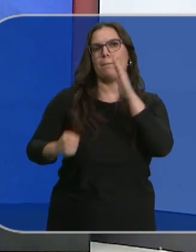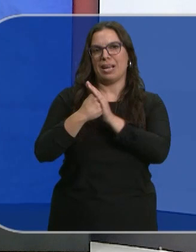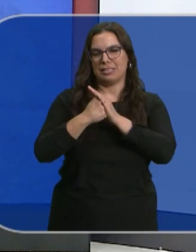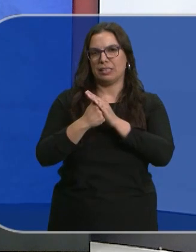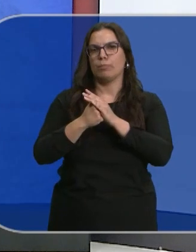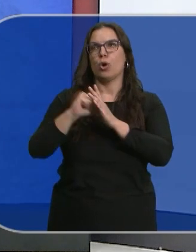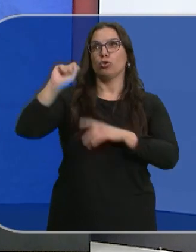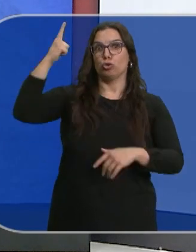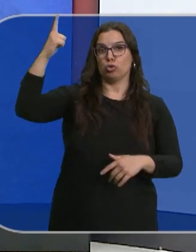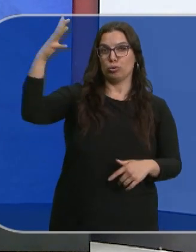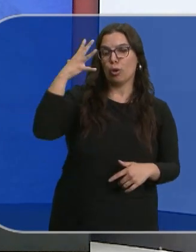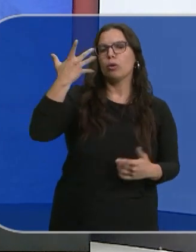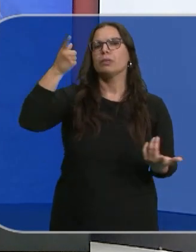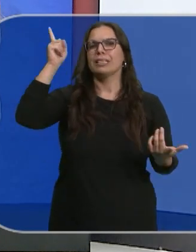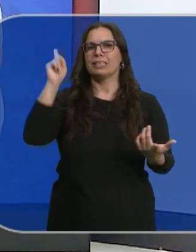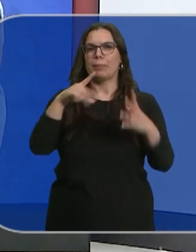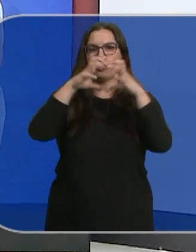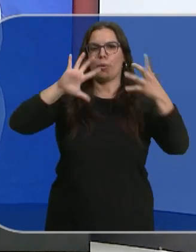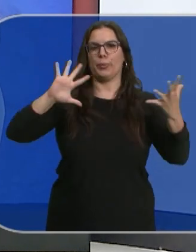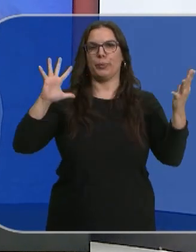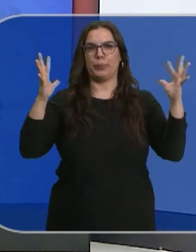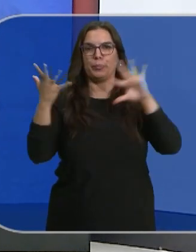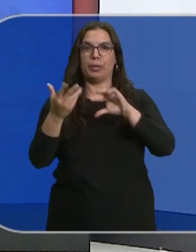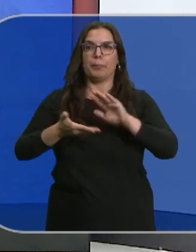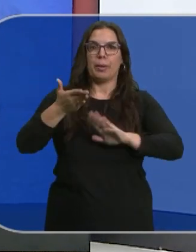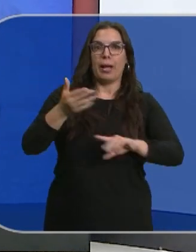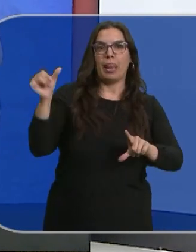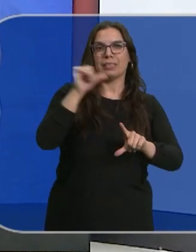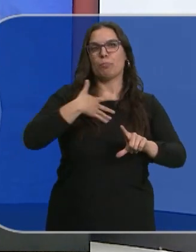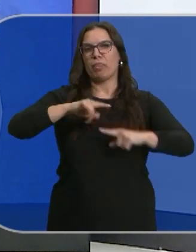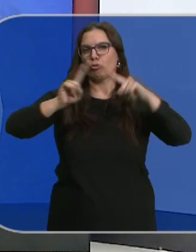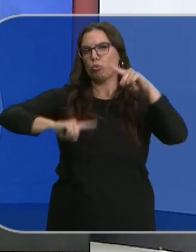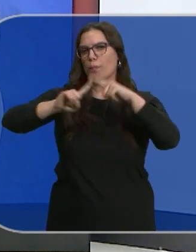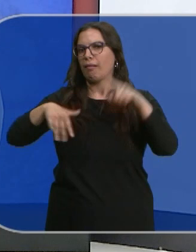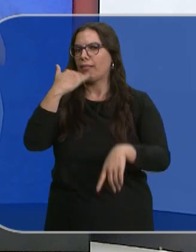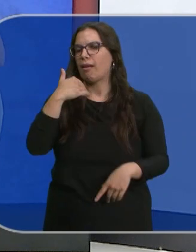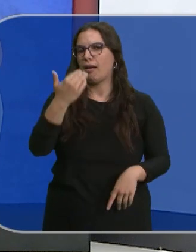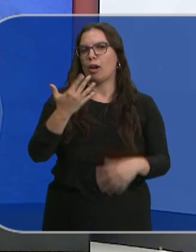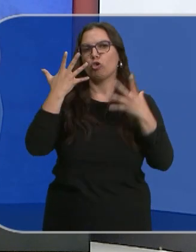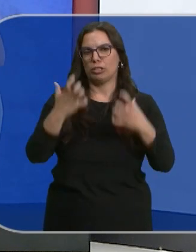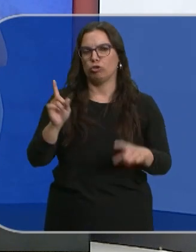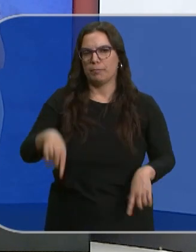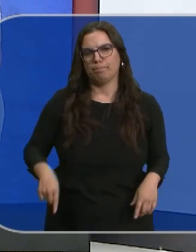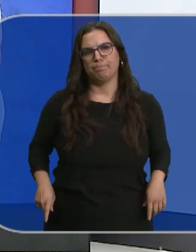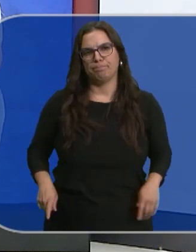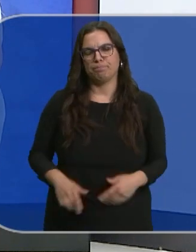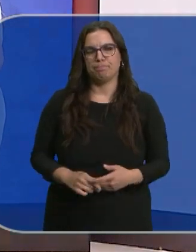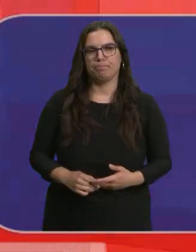ambiente soleado y nubes de evolución hacia el este que podrían volver a dejar algunos amagos tormentosos y alguna tormenta seca también.